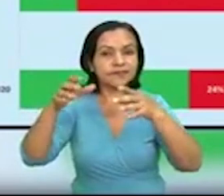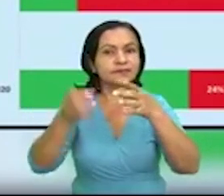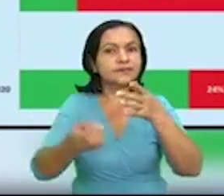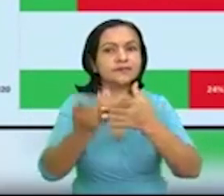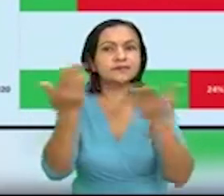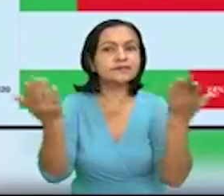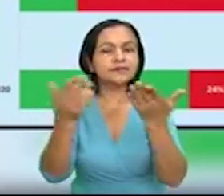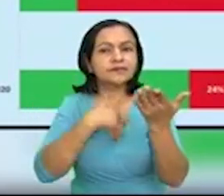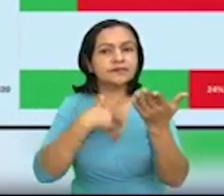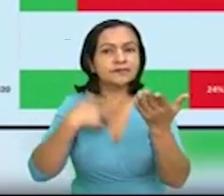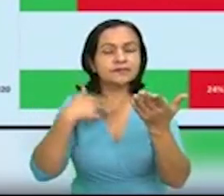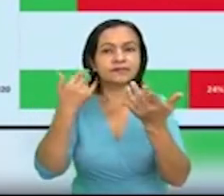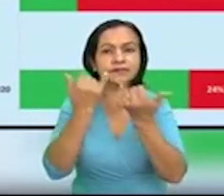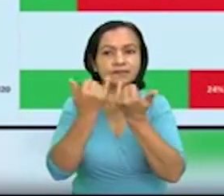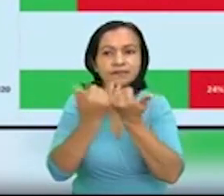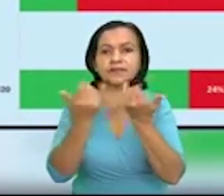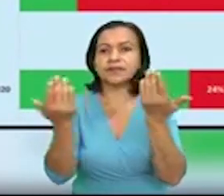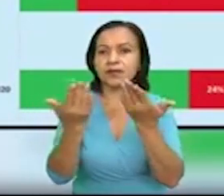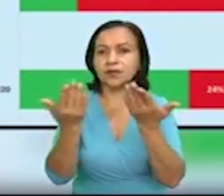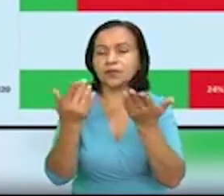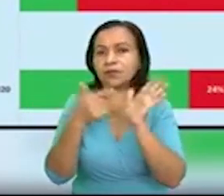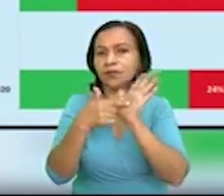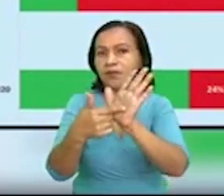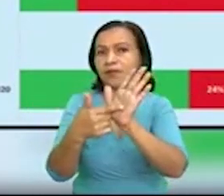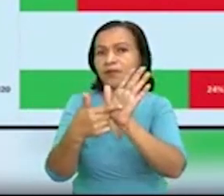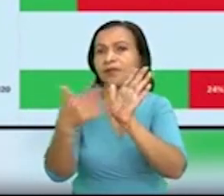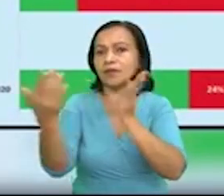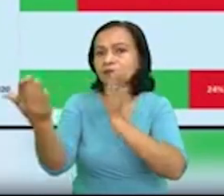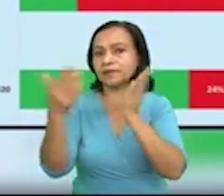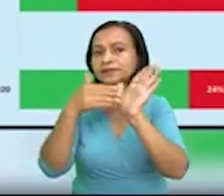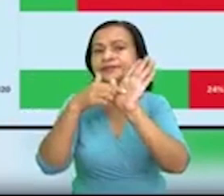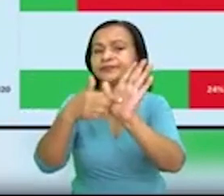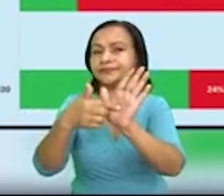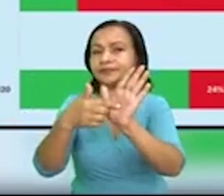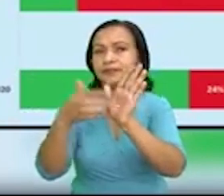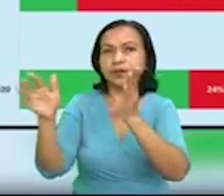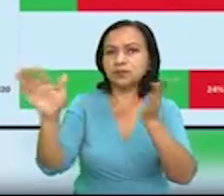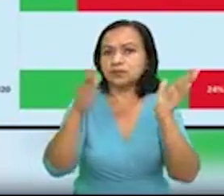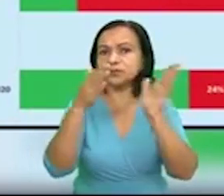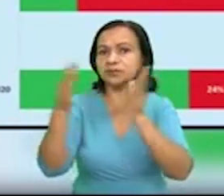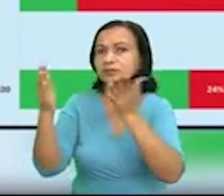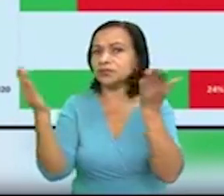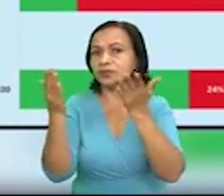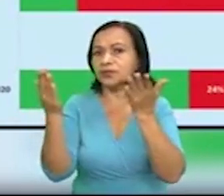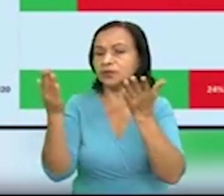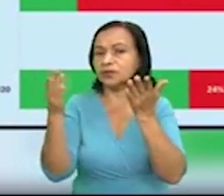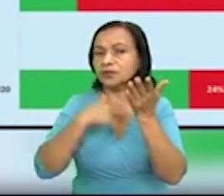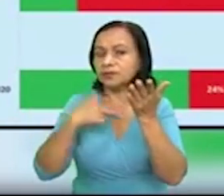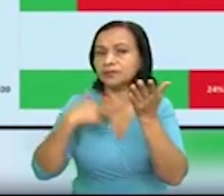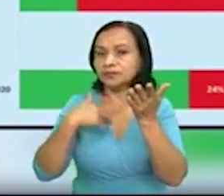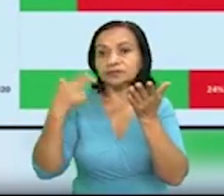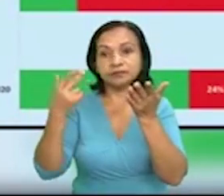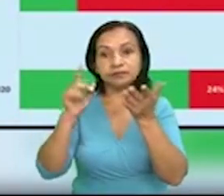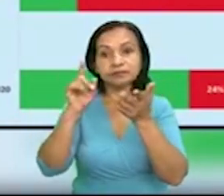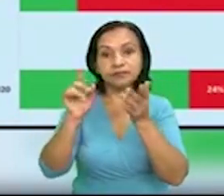programas de eficiencia energética, ahí mostramos la parte eólica porque realmente fue teniendo uno